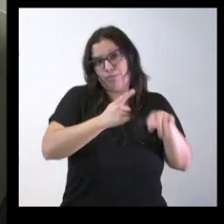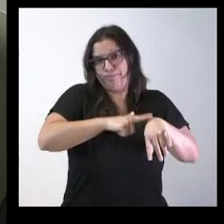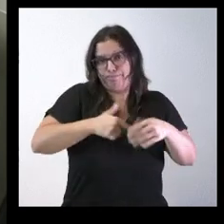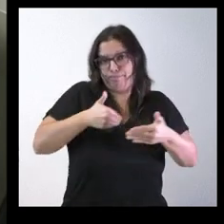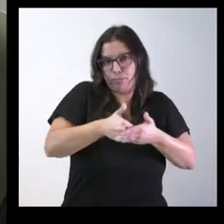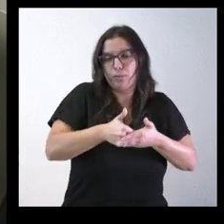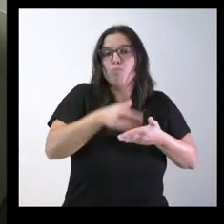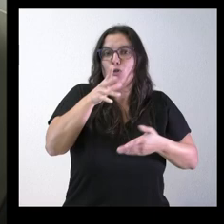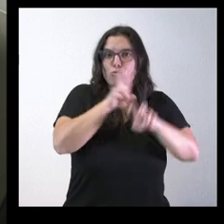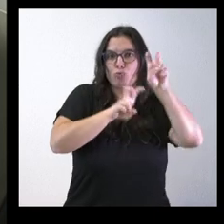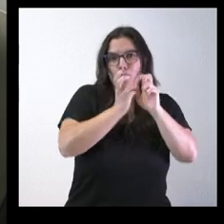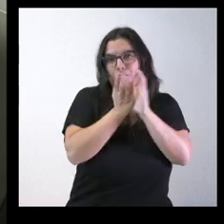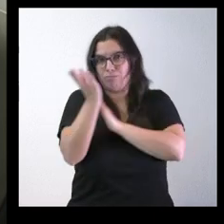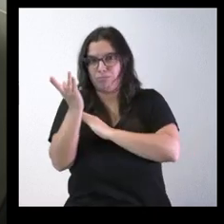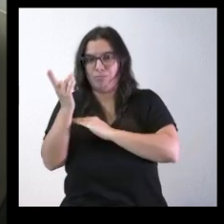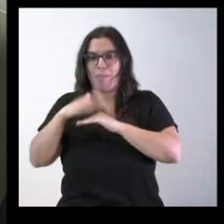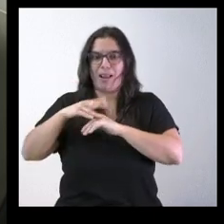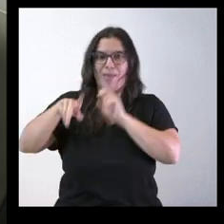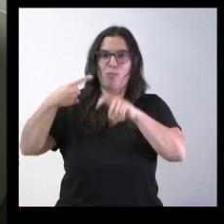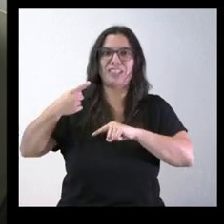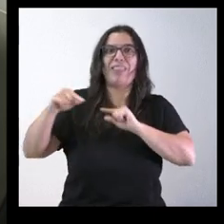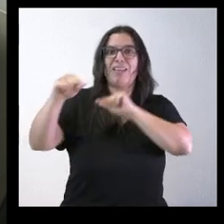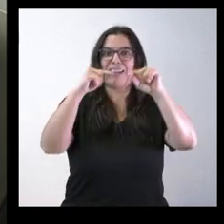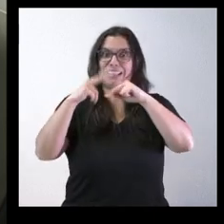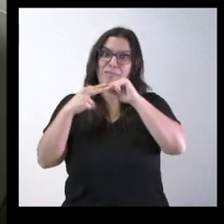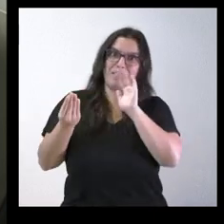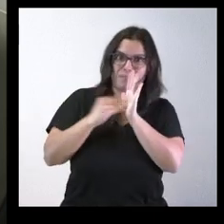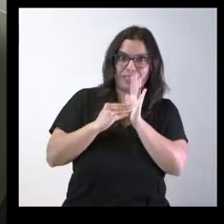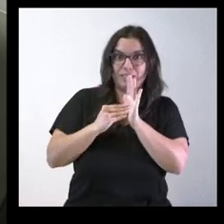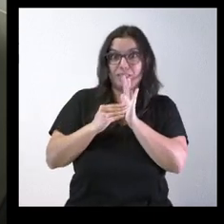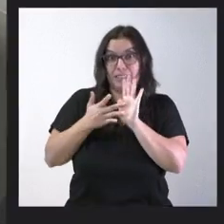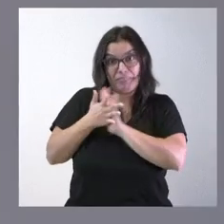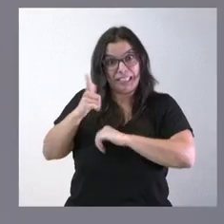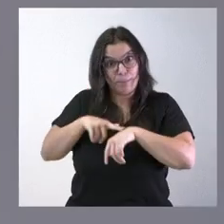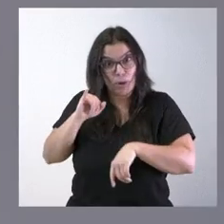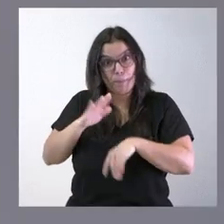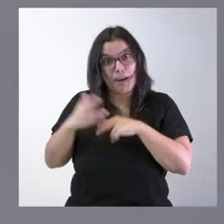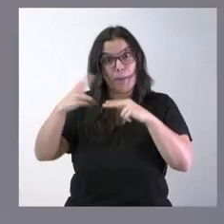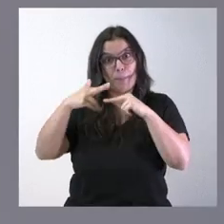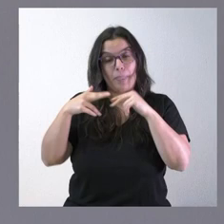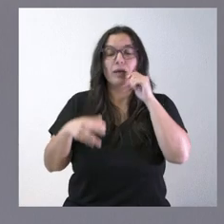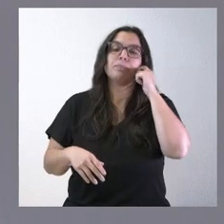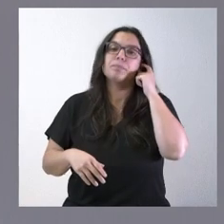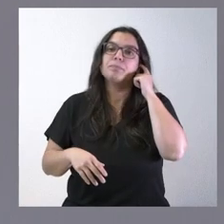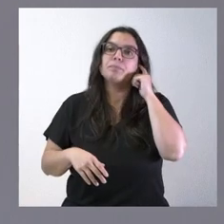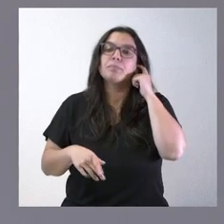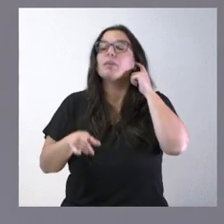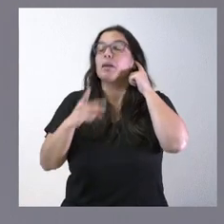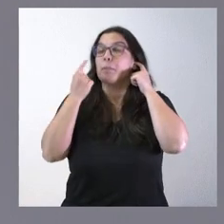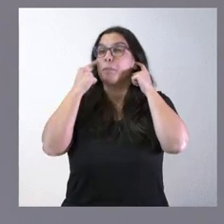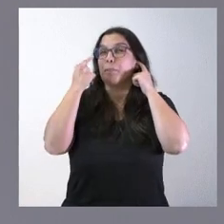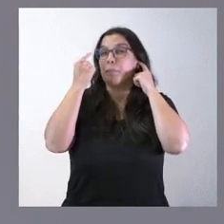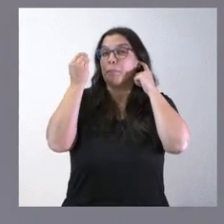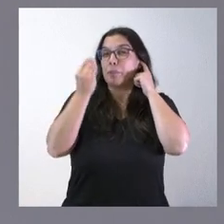se busque la vía enmienda en este caso entiendo que sí que hay tiempo pues mire creo que las enmiendas